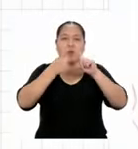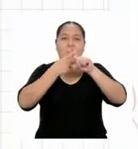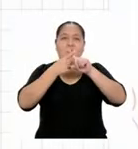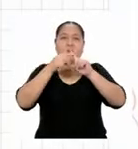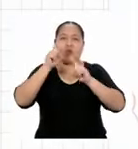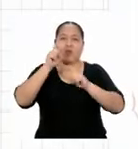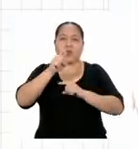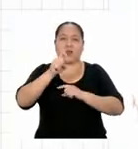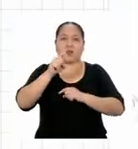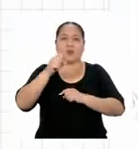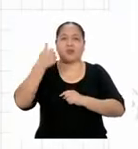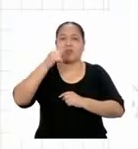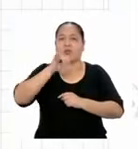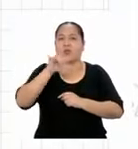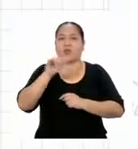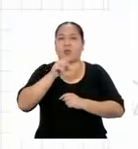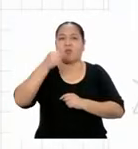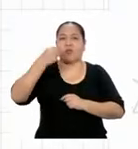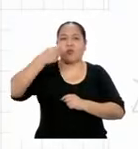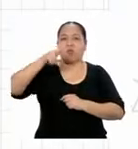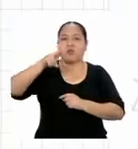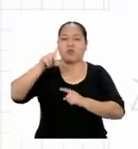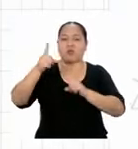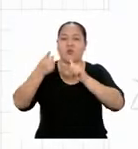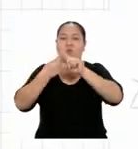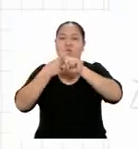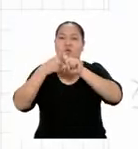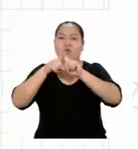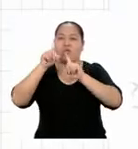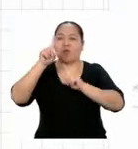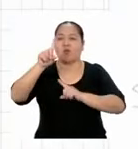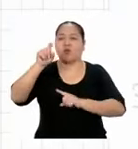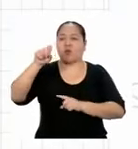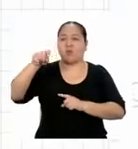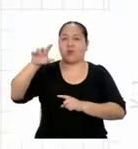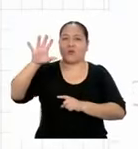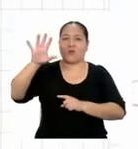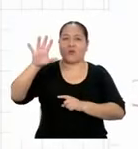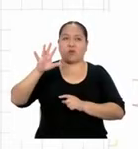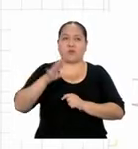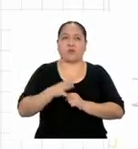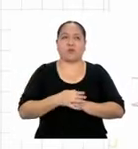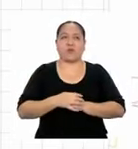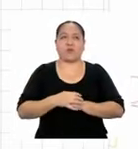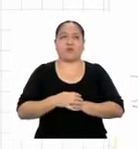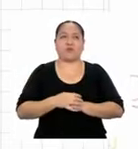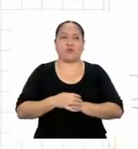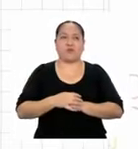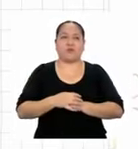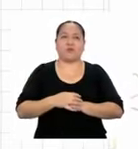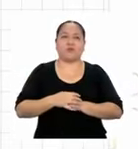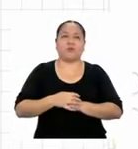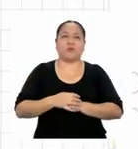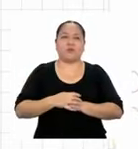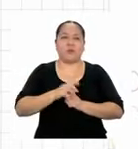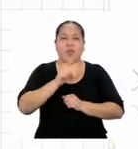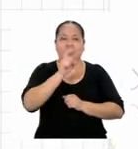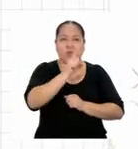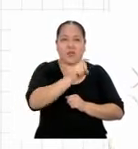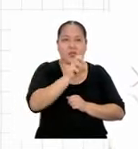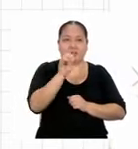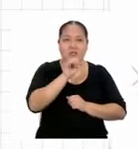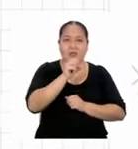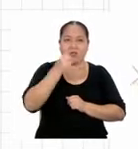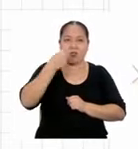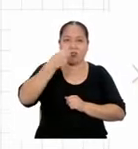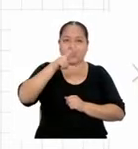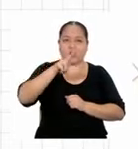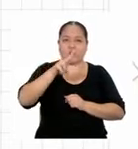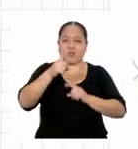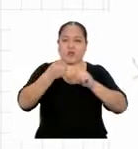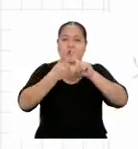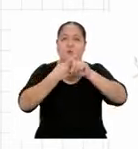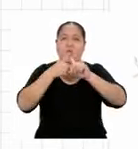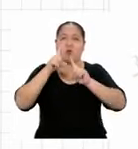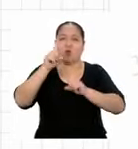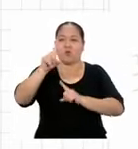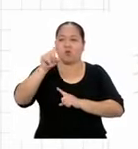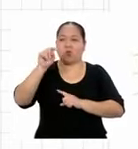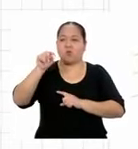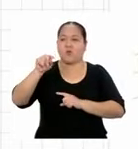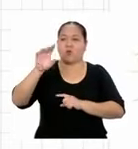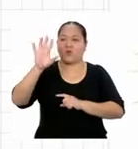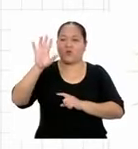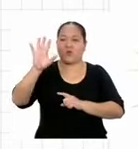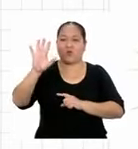a 12 metros por 1,5 metros. Me queda que X es igual a 12 por 1